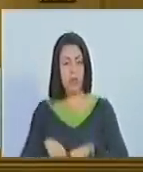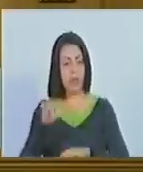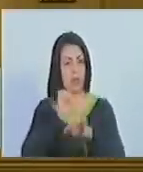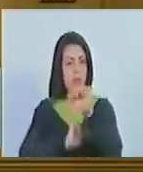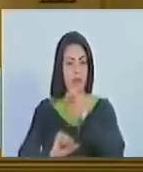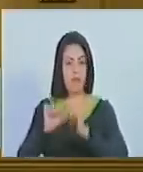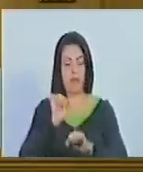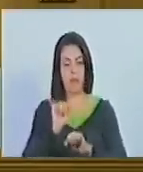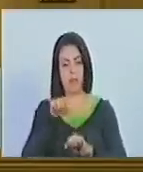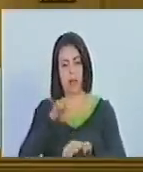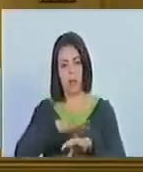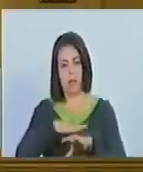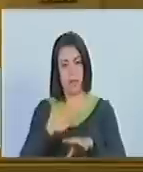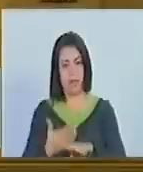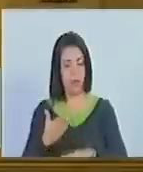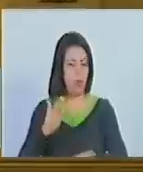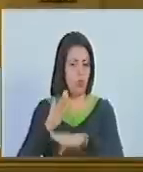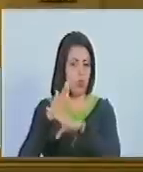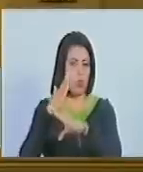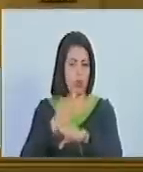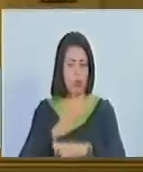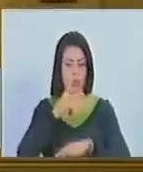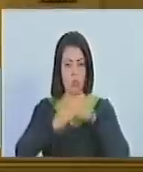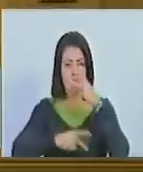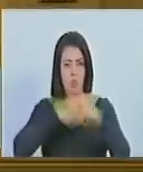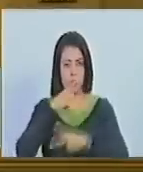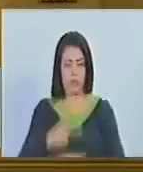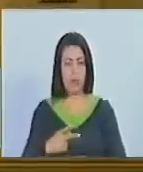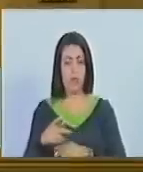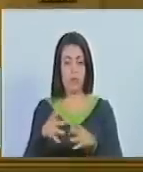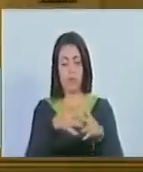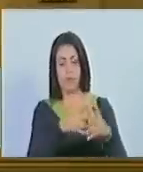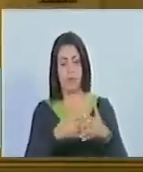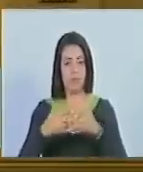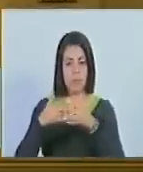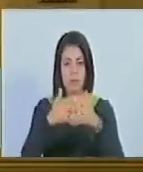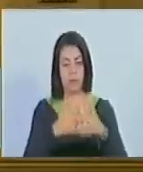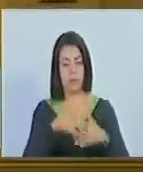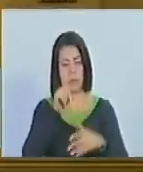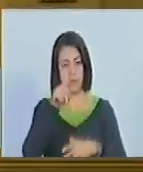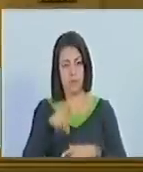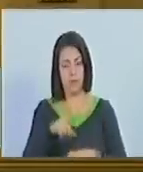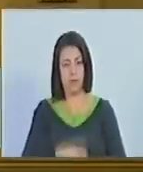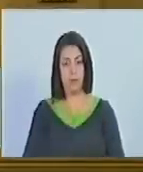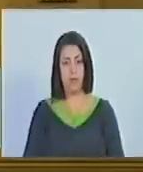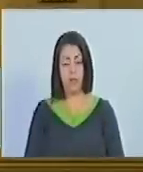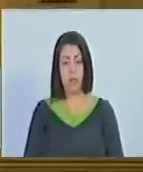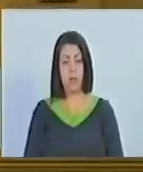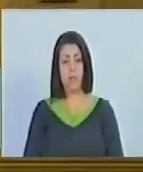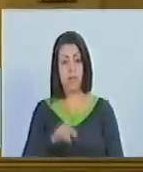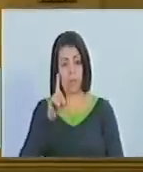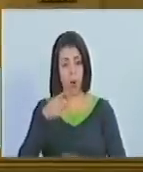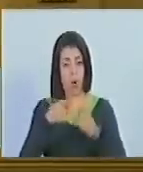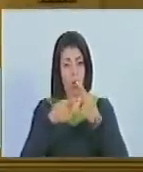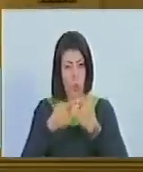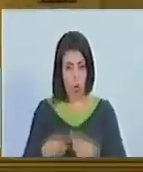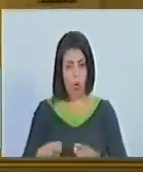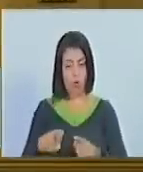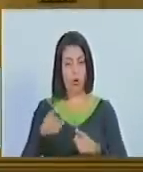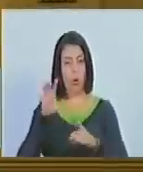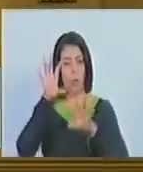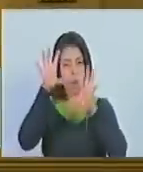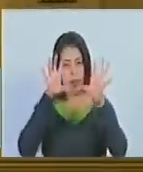defensa común para oponerse a la política imperial de los Estados Unidos de América y aquellas élites